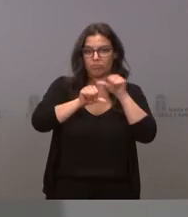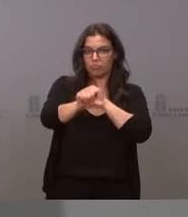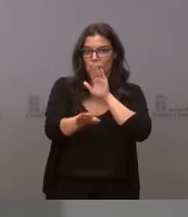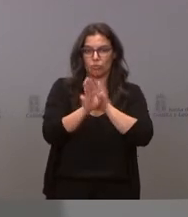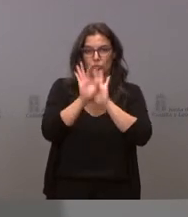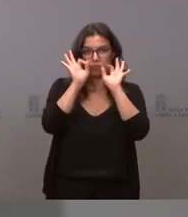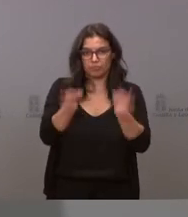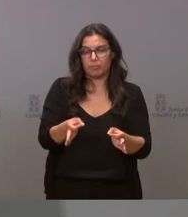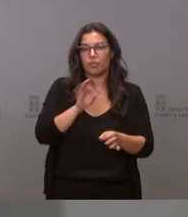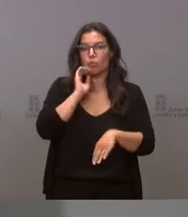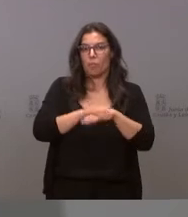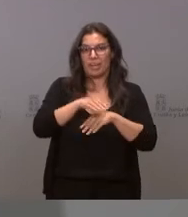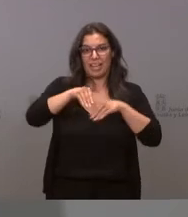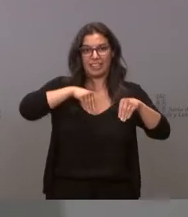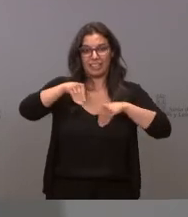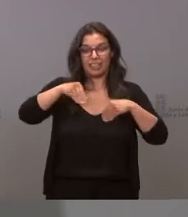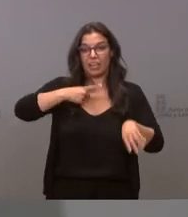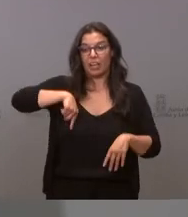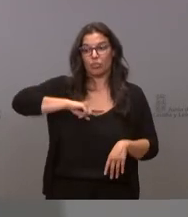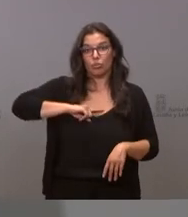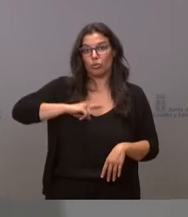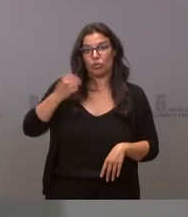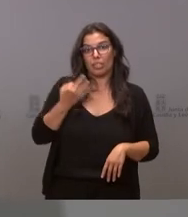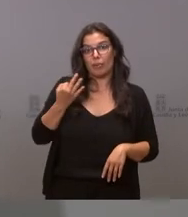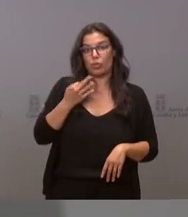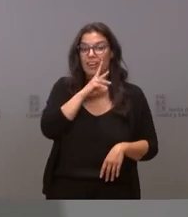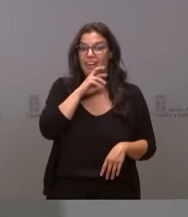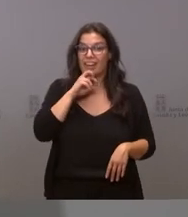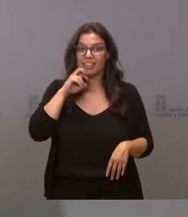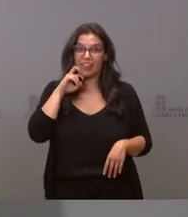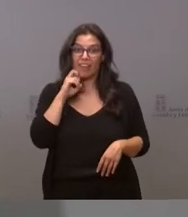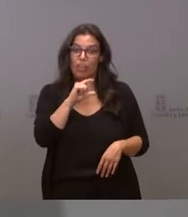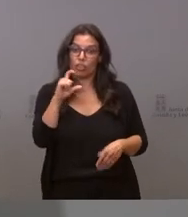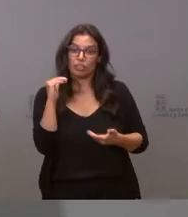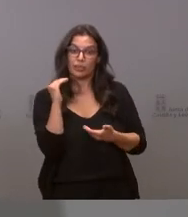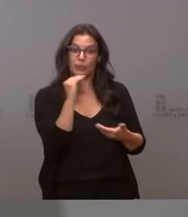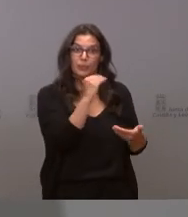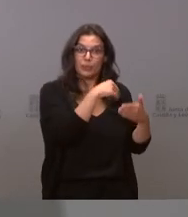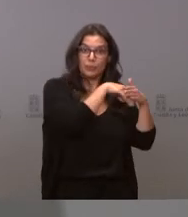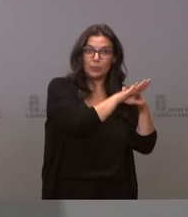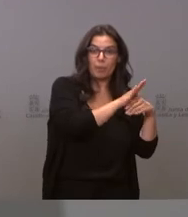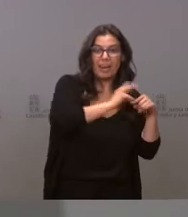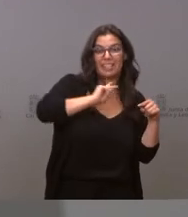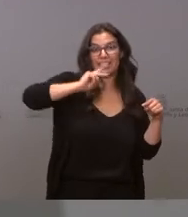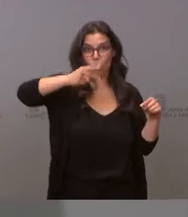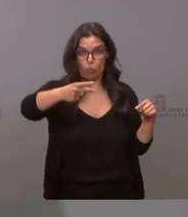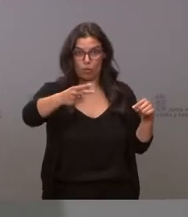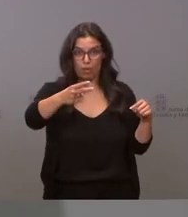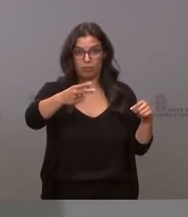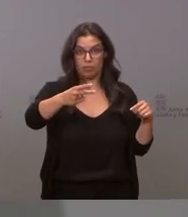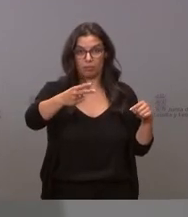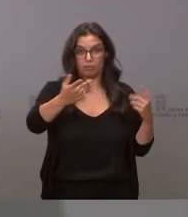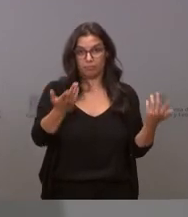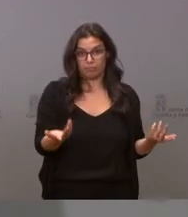y como saben todos ustedes nosotros estamos obligados a reservar parte de las dosis para poner las segundas dosis y al bajar